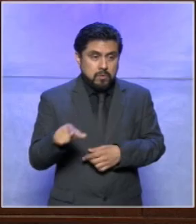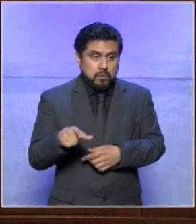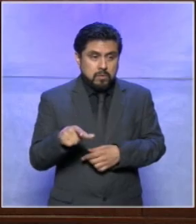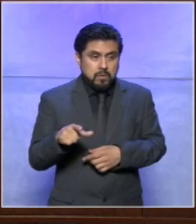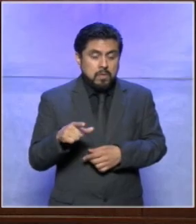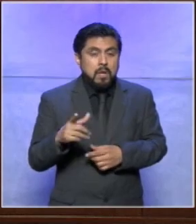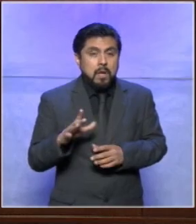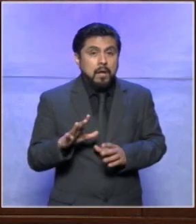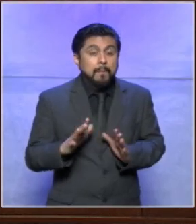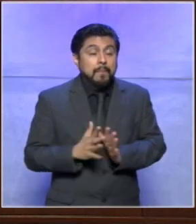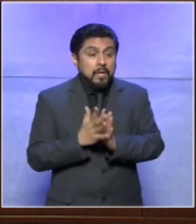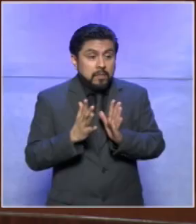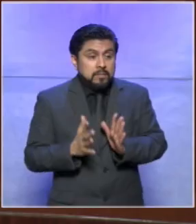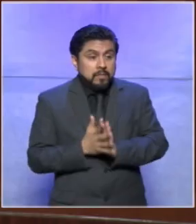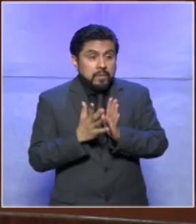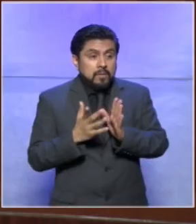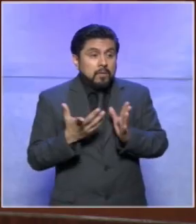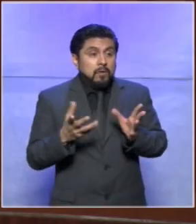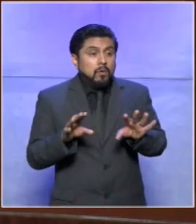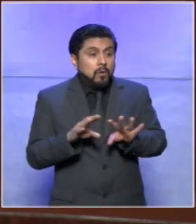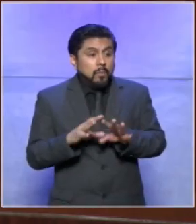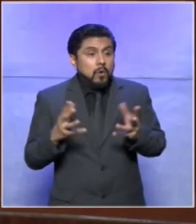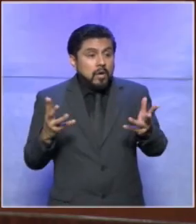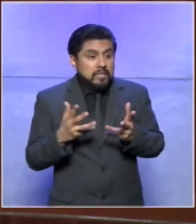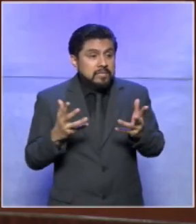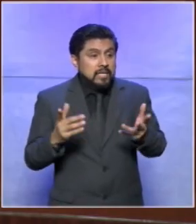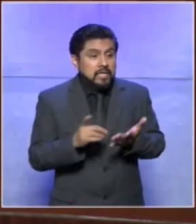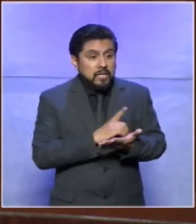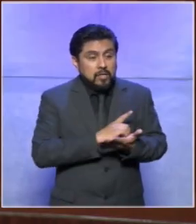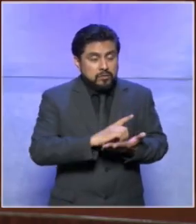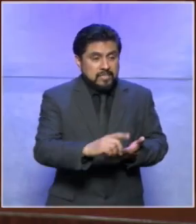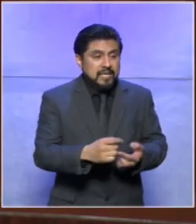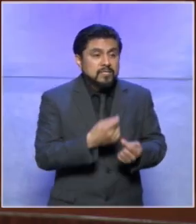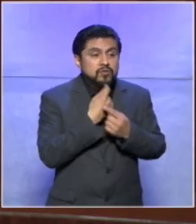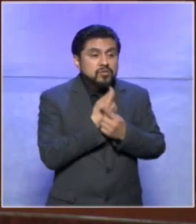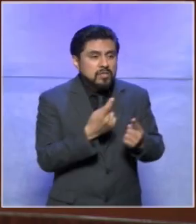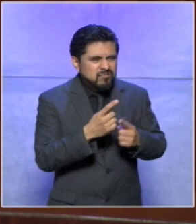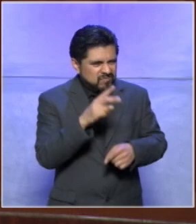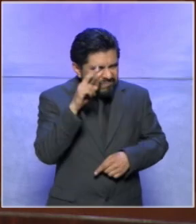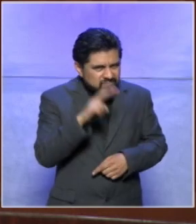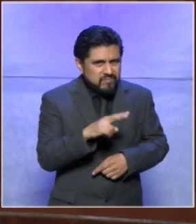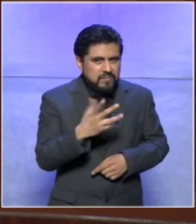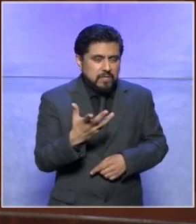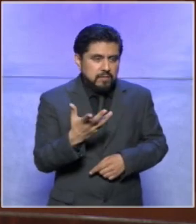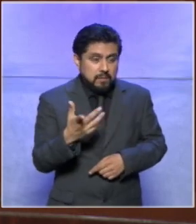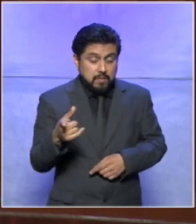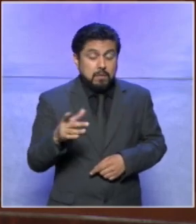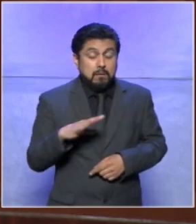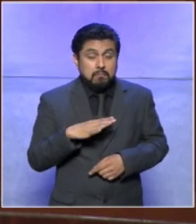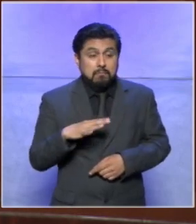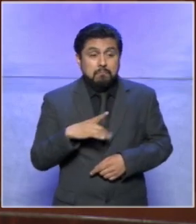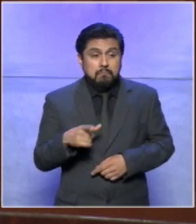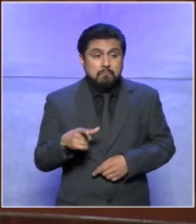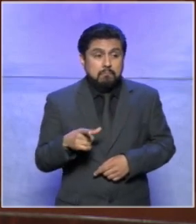participado en hacer realidad los derechos de los niños y son